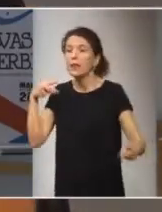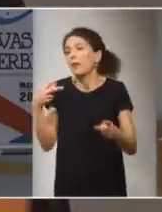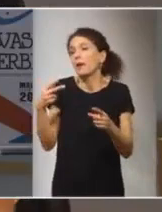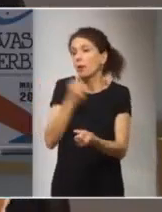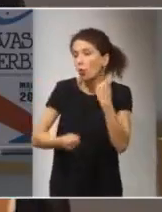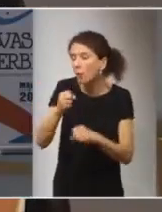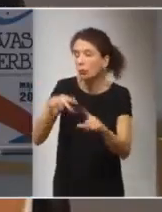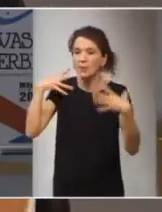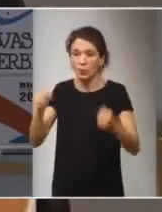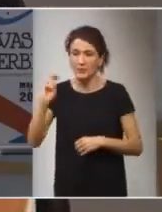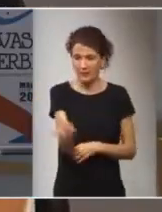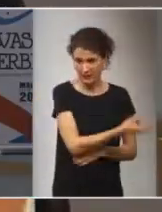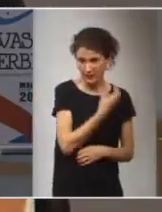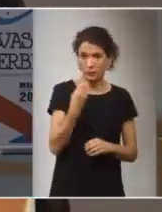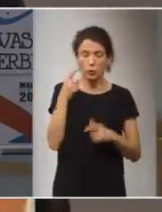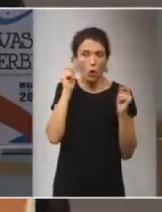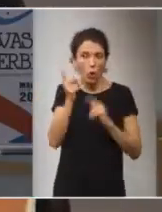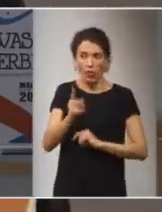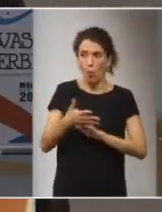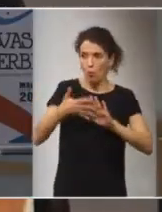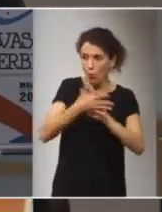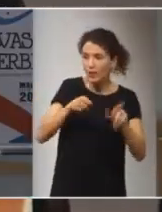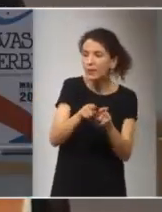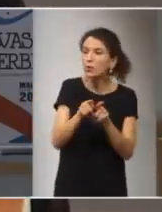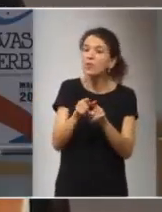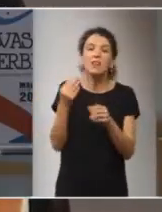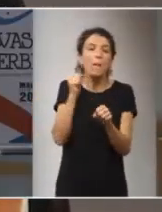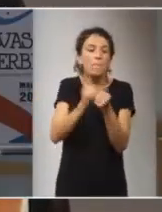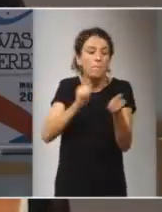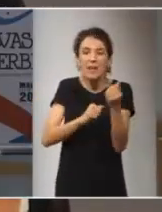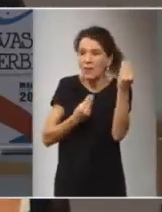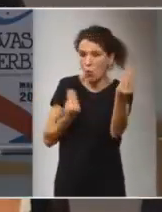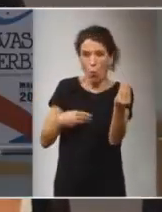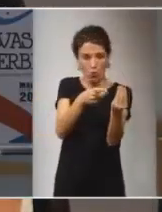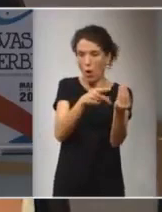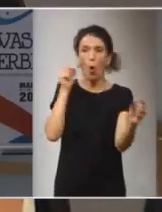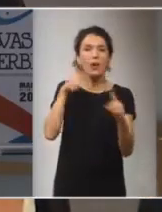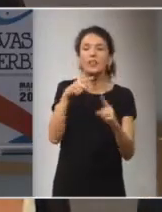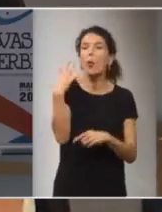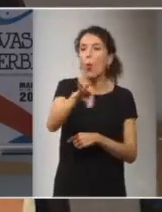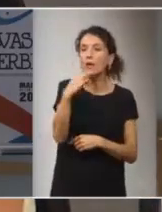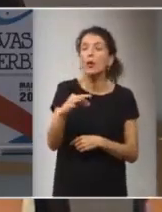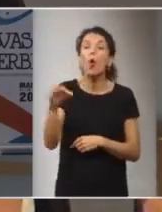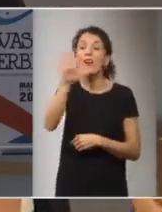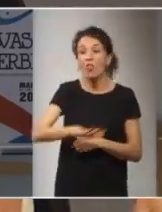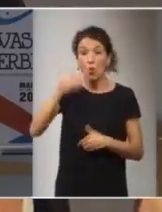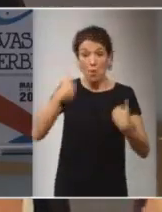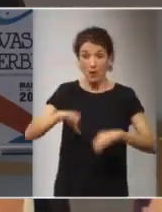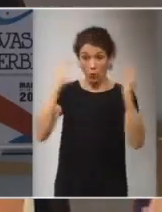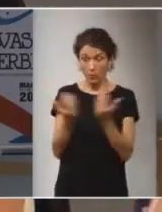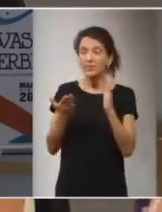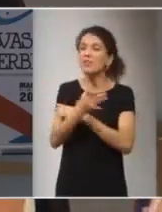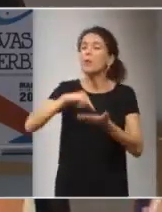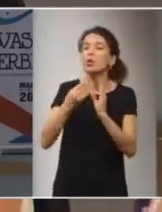de educación y en realidad no nos damos cuenta que es una misma piedra preciosa que se llama Nación Humana Universal y que en realidad es un